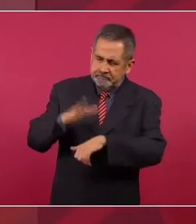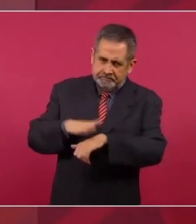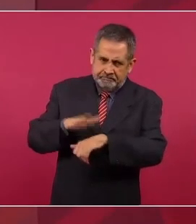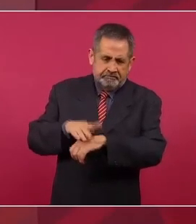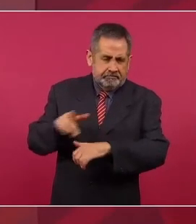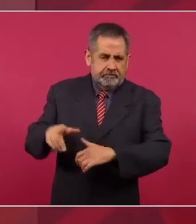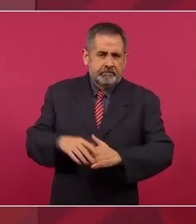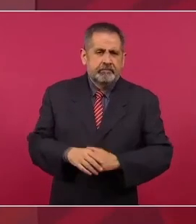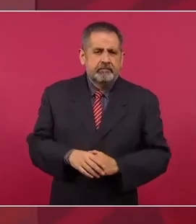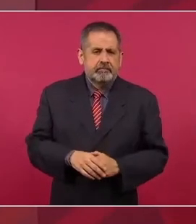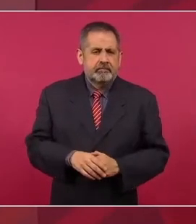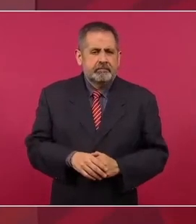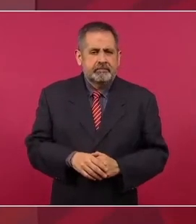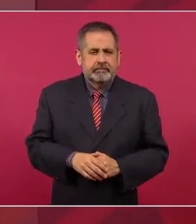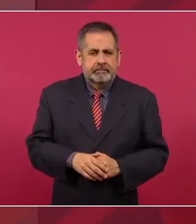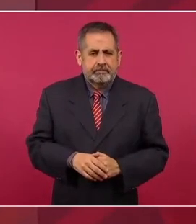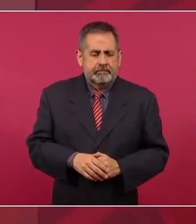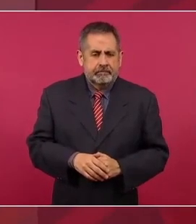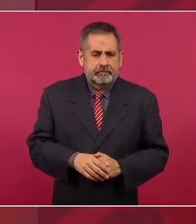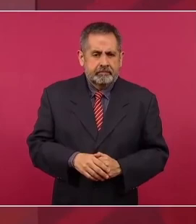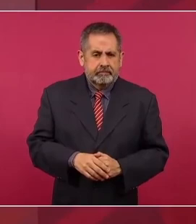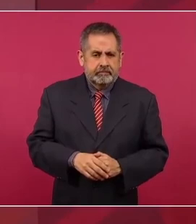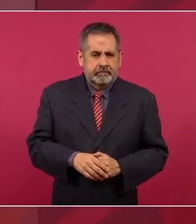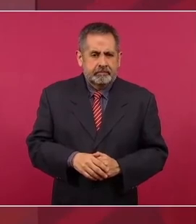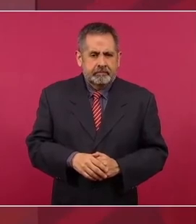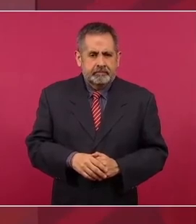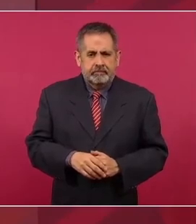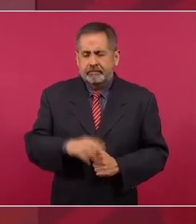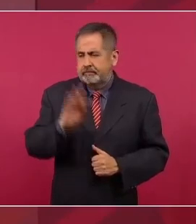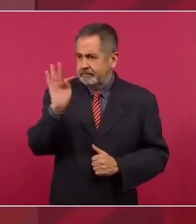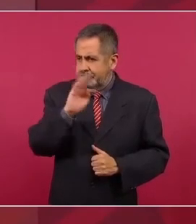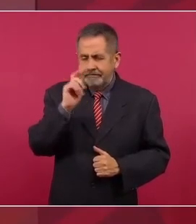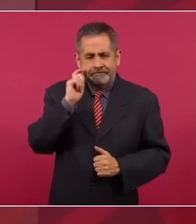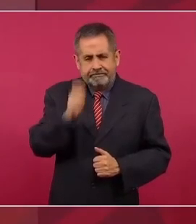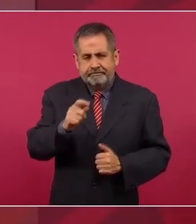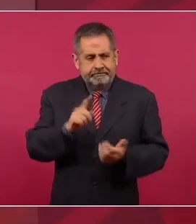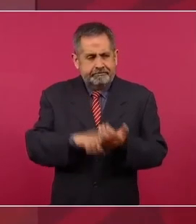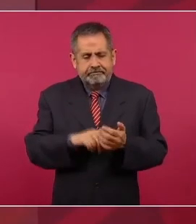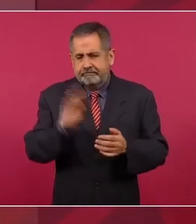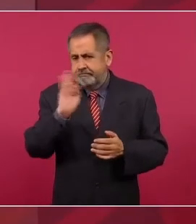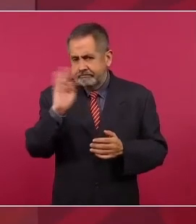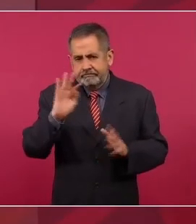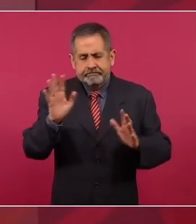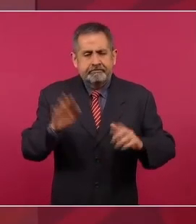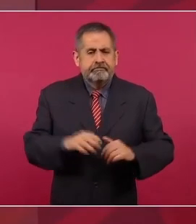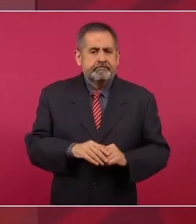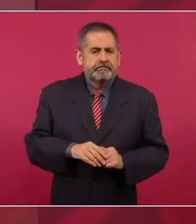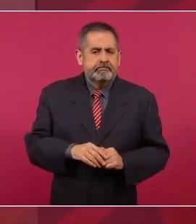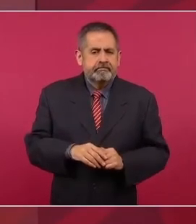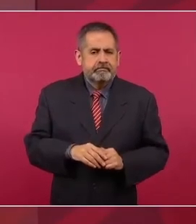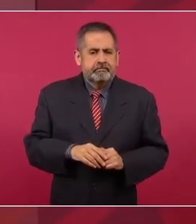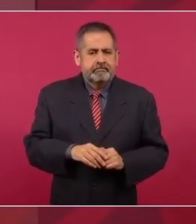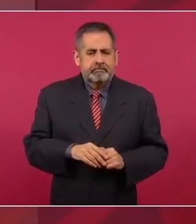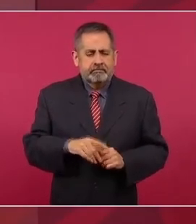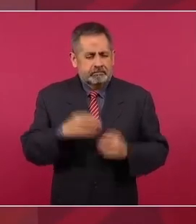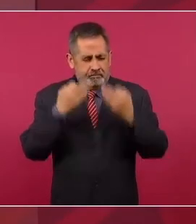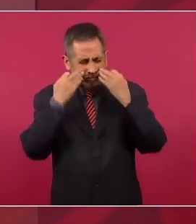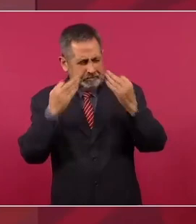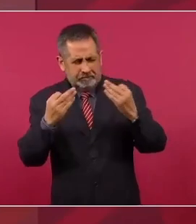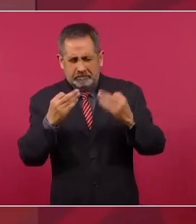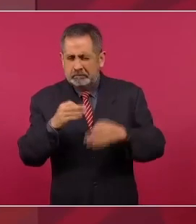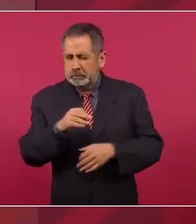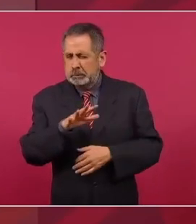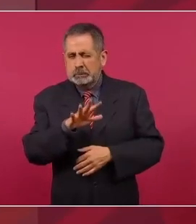que si se trata a todas luces